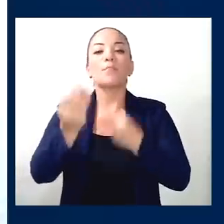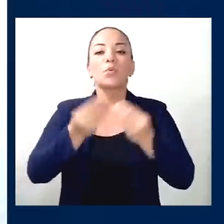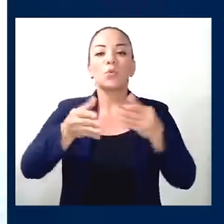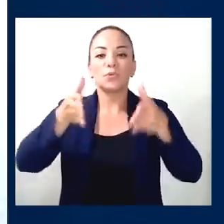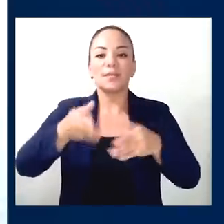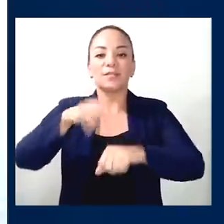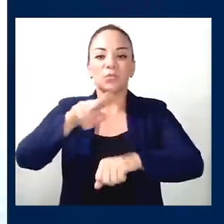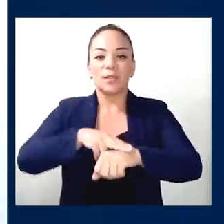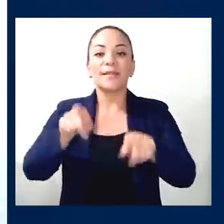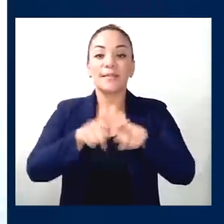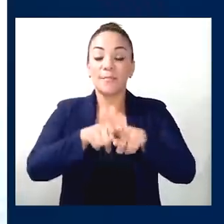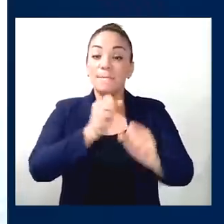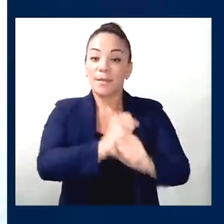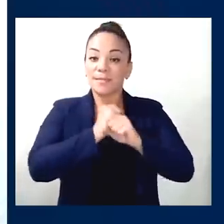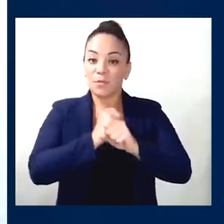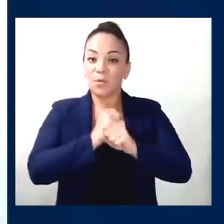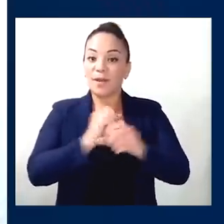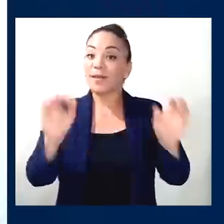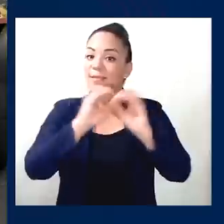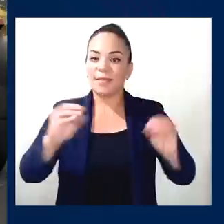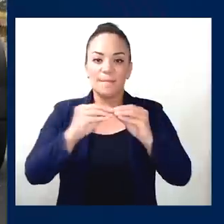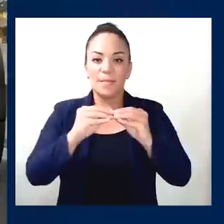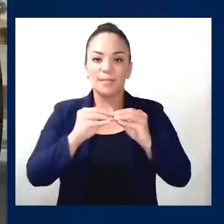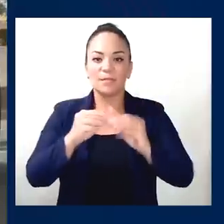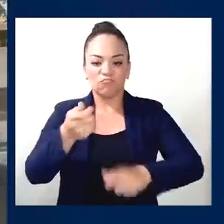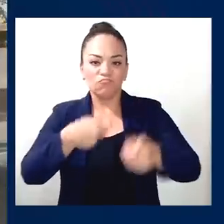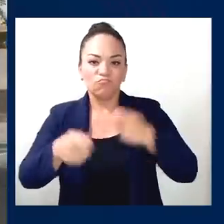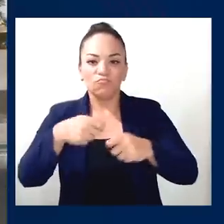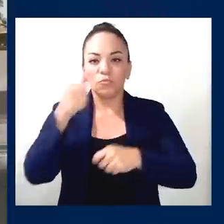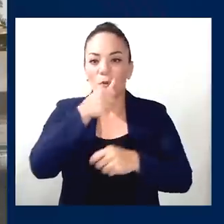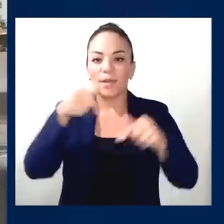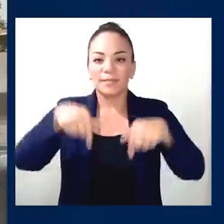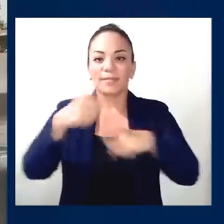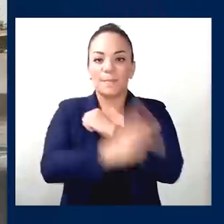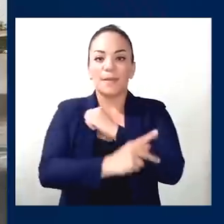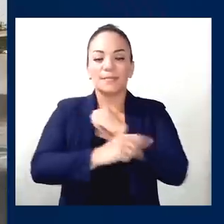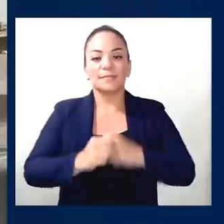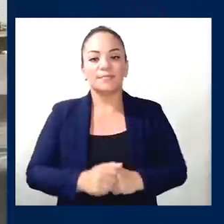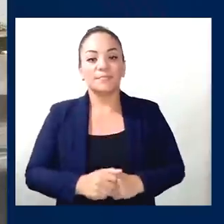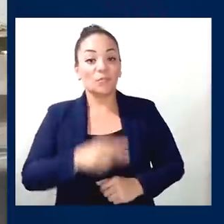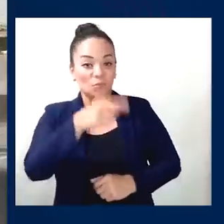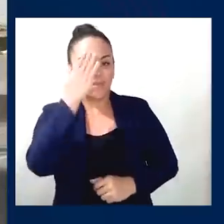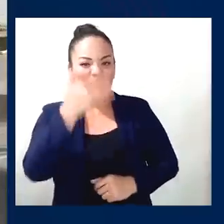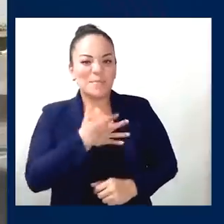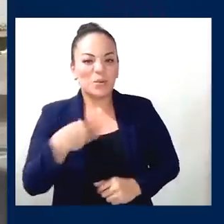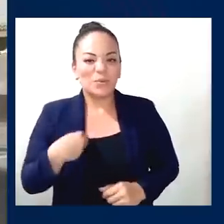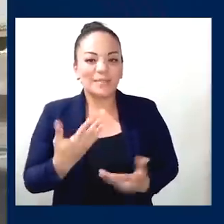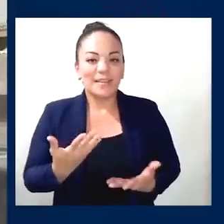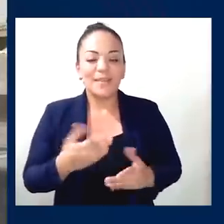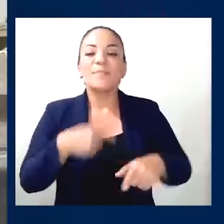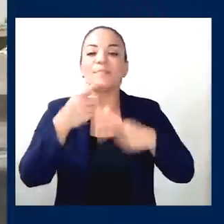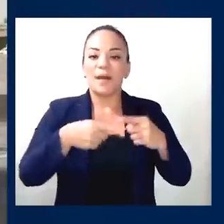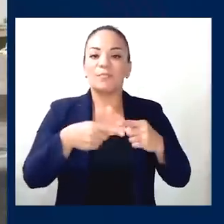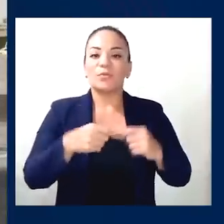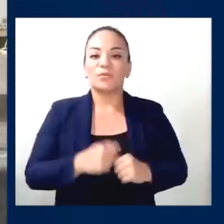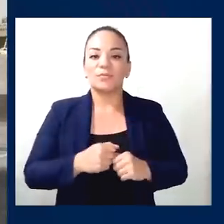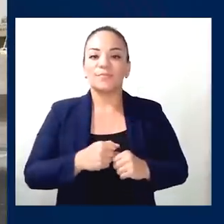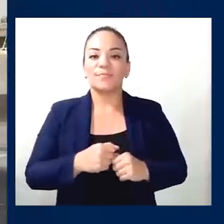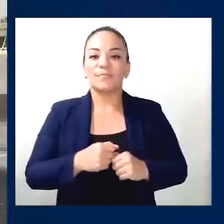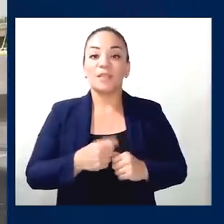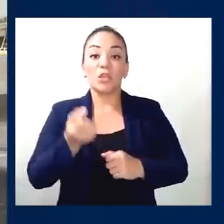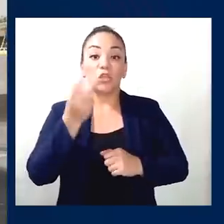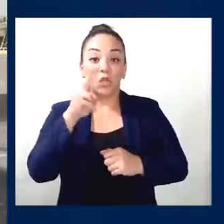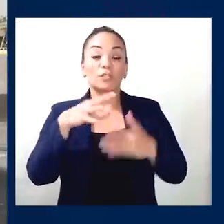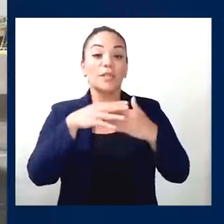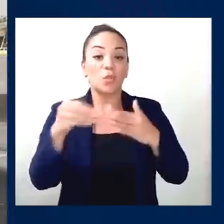productor nacional, sino para asegurar que no entre contrabando en este país. Y usted sabe que me gusta, que vamos a bajarle al